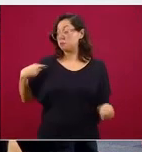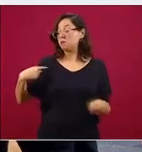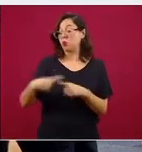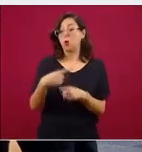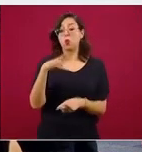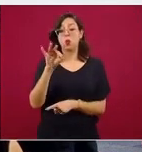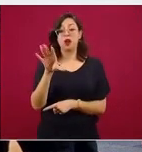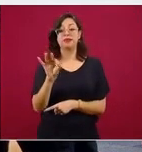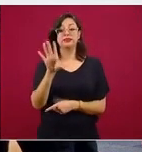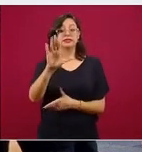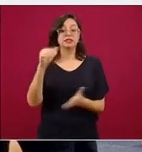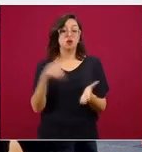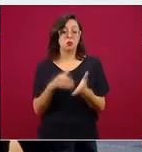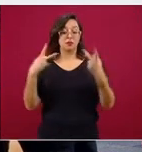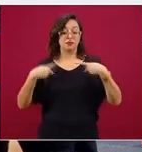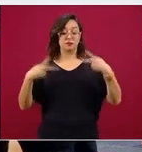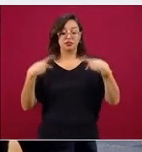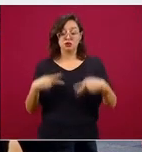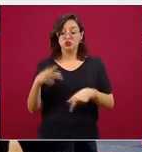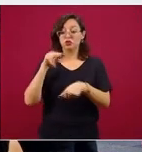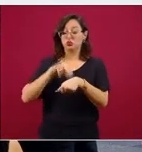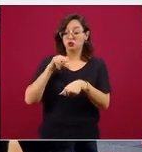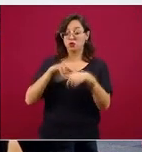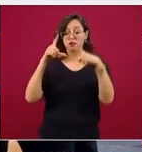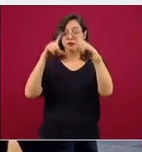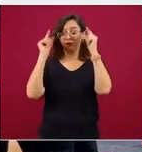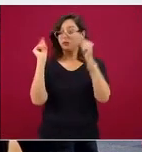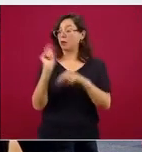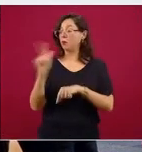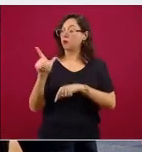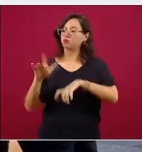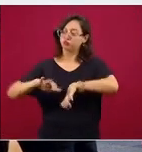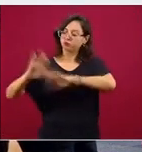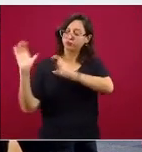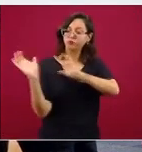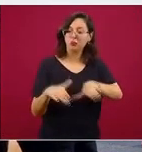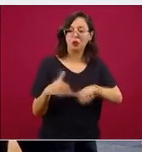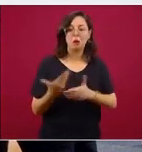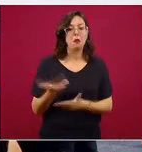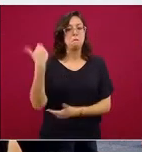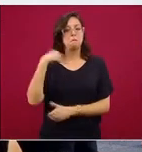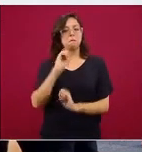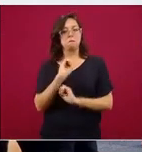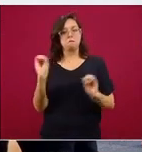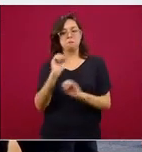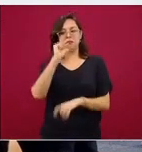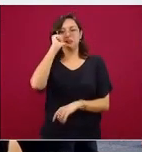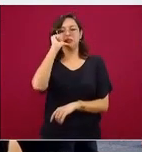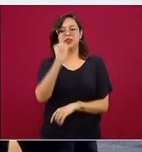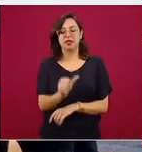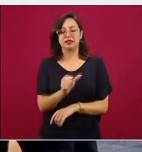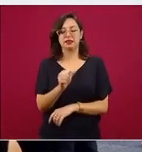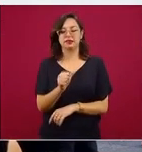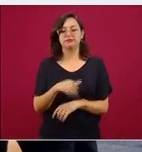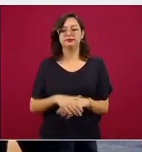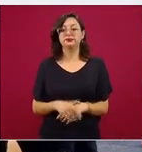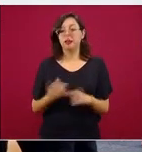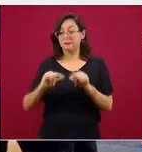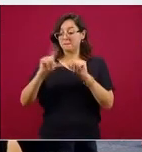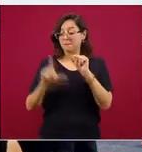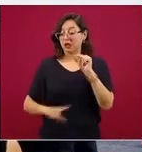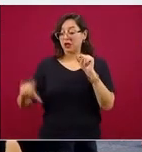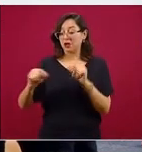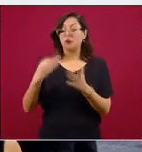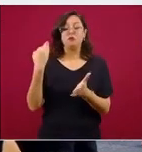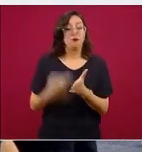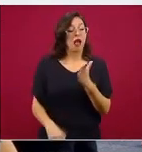personas profesionales de la salud que no estaban contratadas, de un déficit que el país tiene